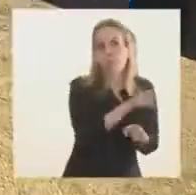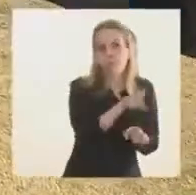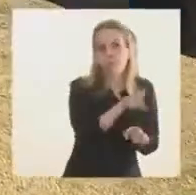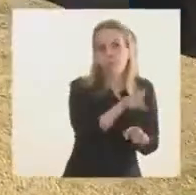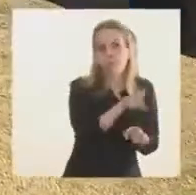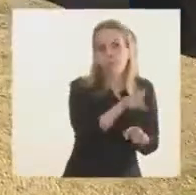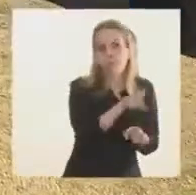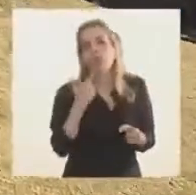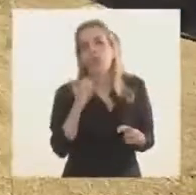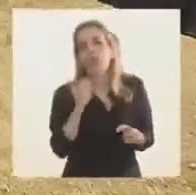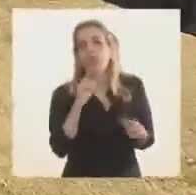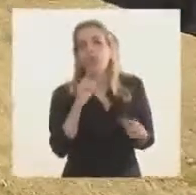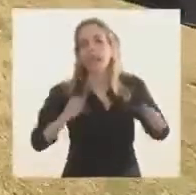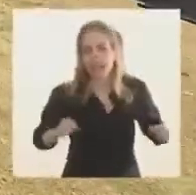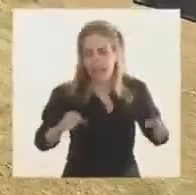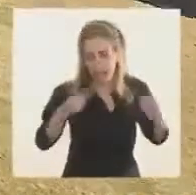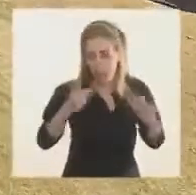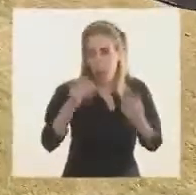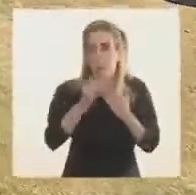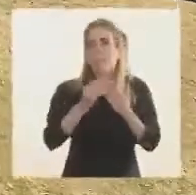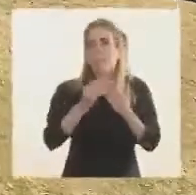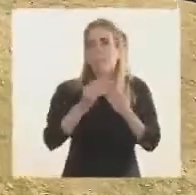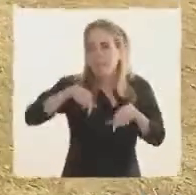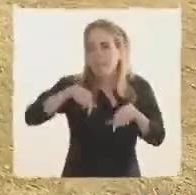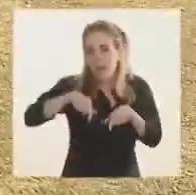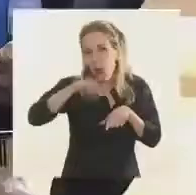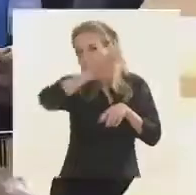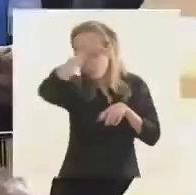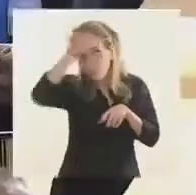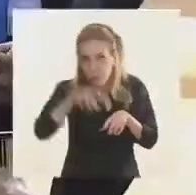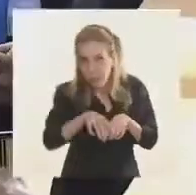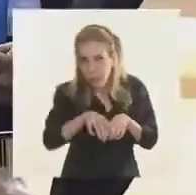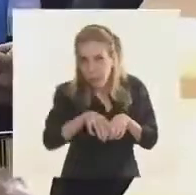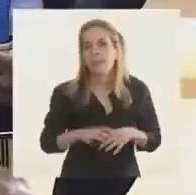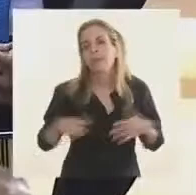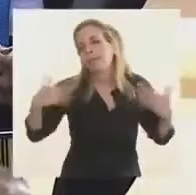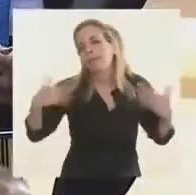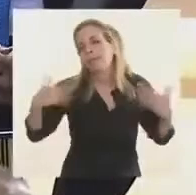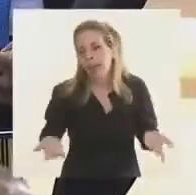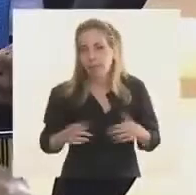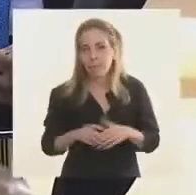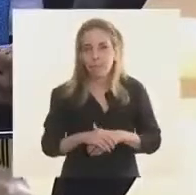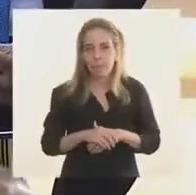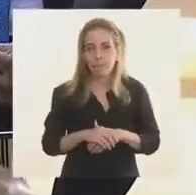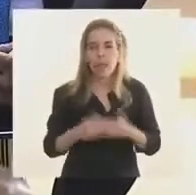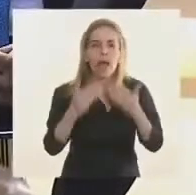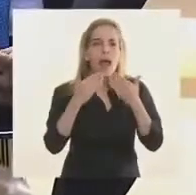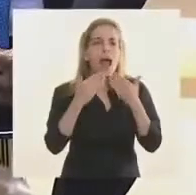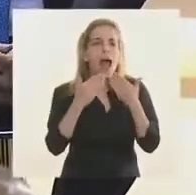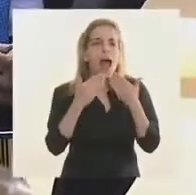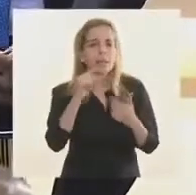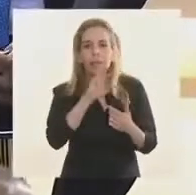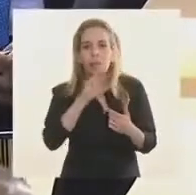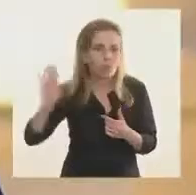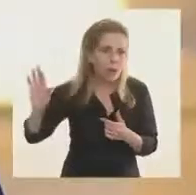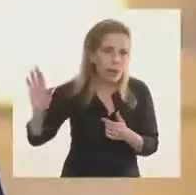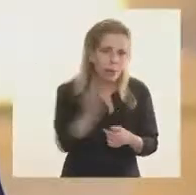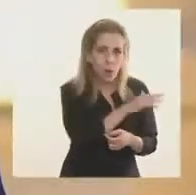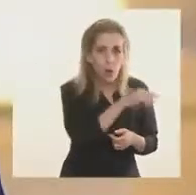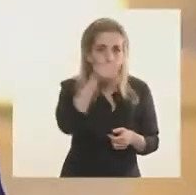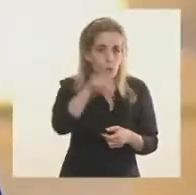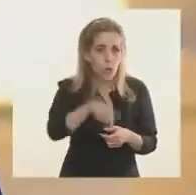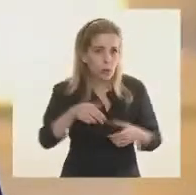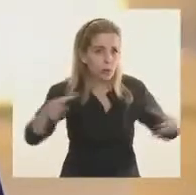El equipo interministerial se está haciendo provincial, no interministerial. Bueno, así que gracias a todos y esta es una